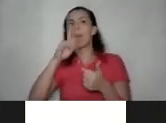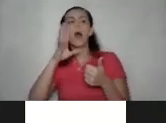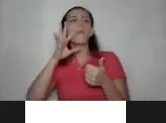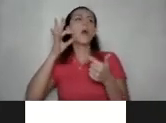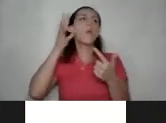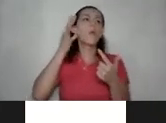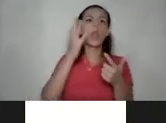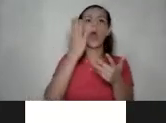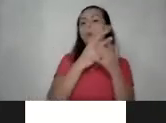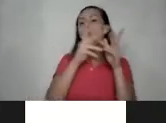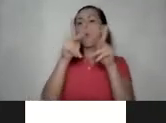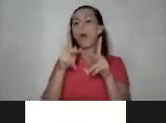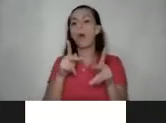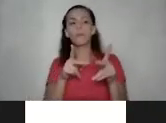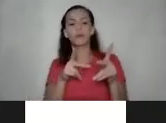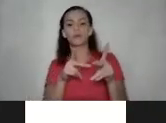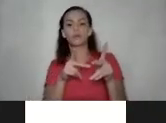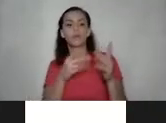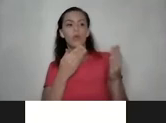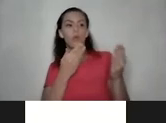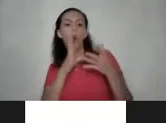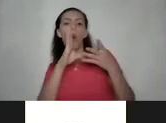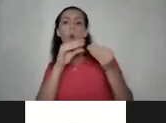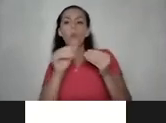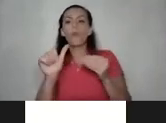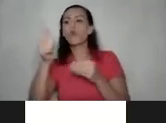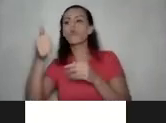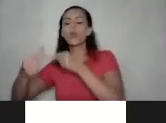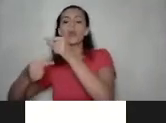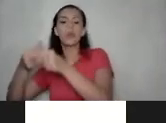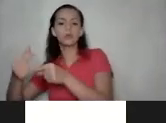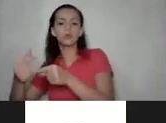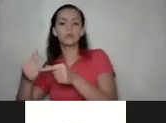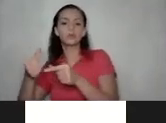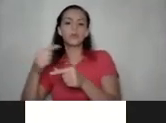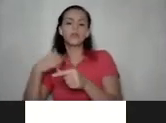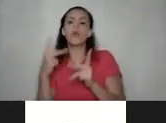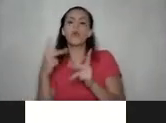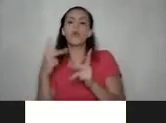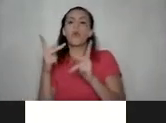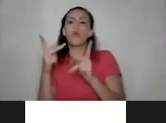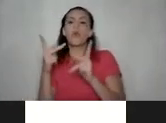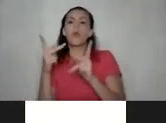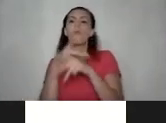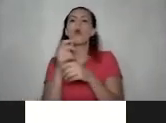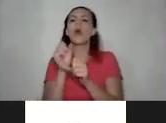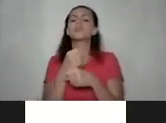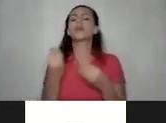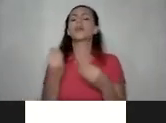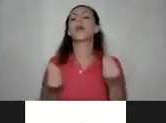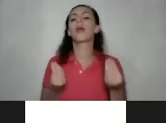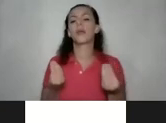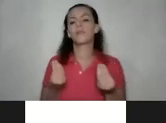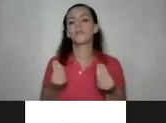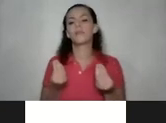mamá o que mi abuela o que alguna persona cercana comentó de otra generación y lo peor que yo podría hacer es voy a decir